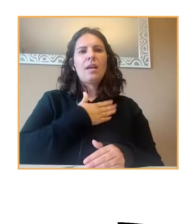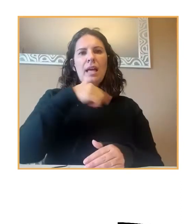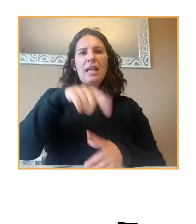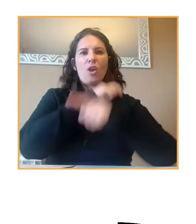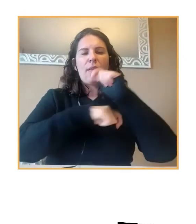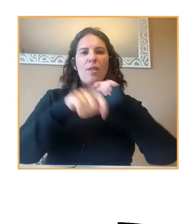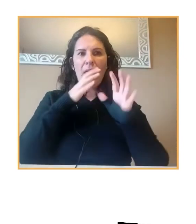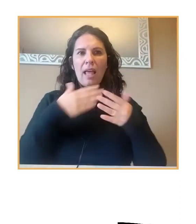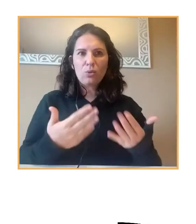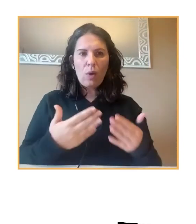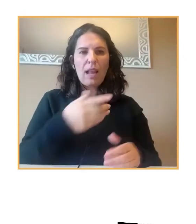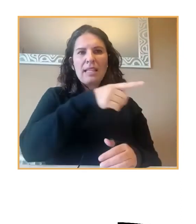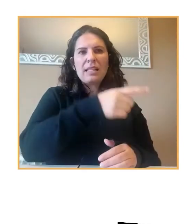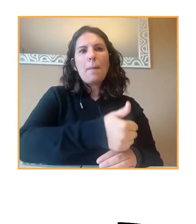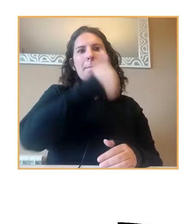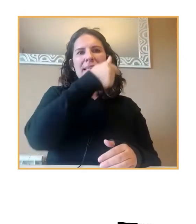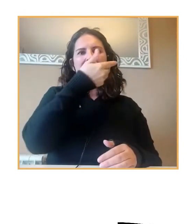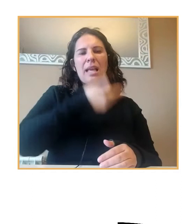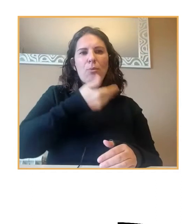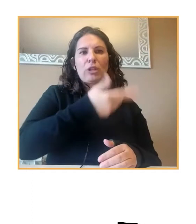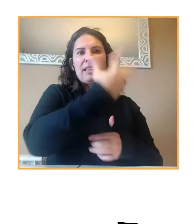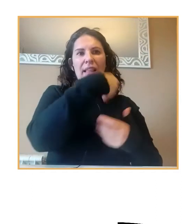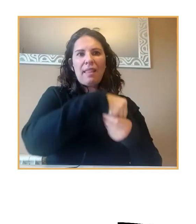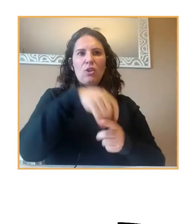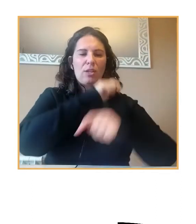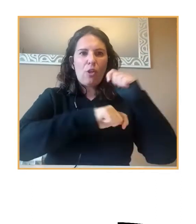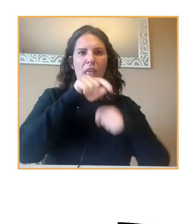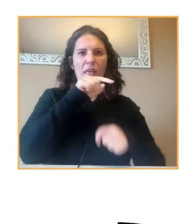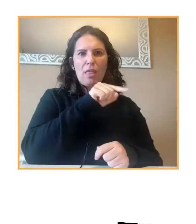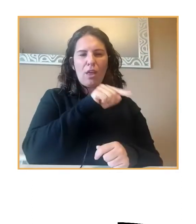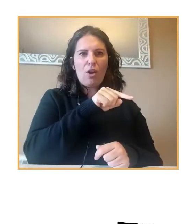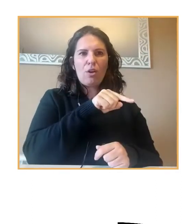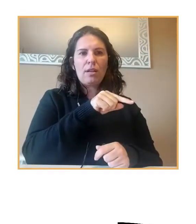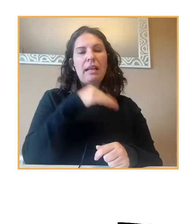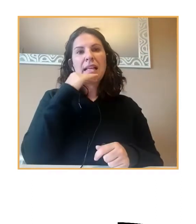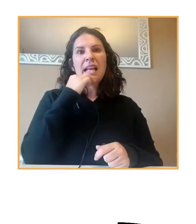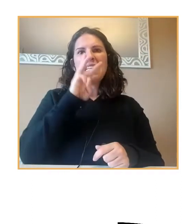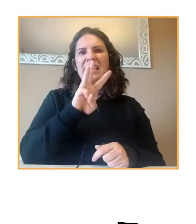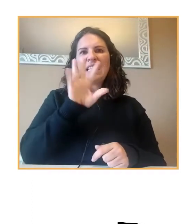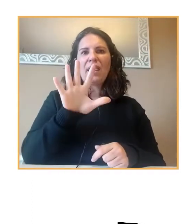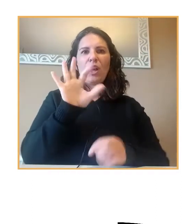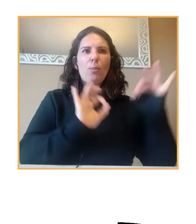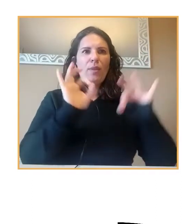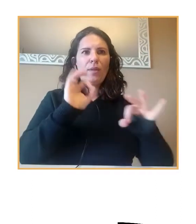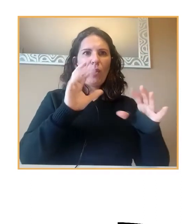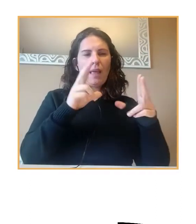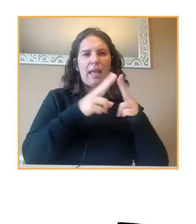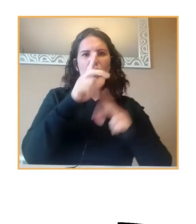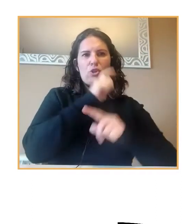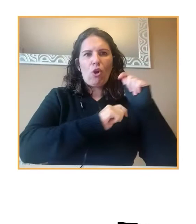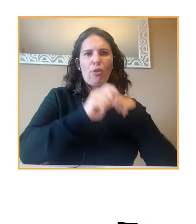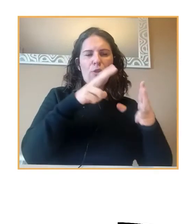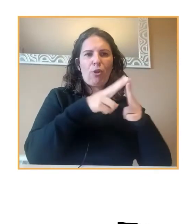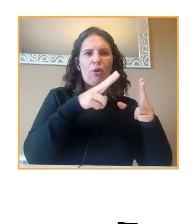es el segmento más importante de la asociación. Se alcanza casi el 35% de los socios. El total de socios